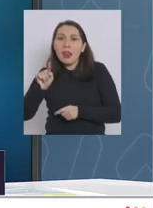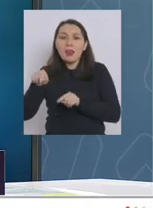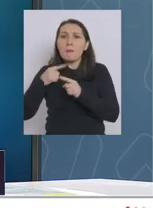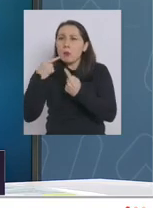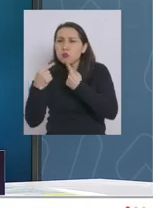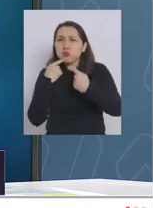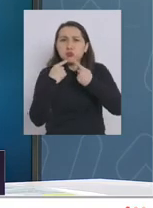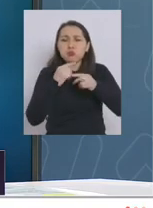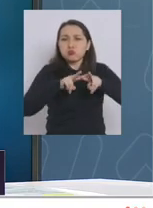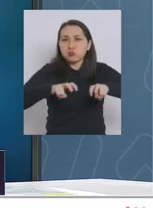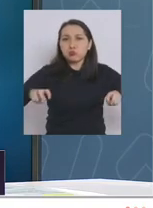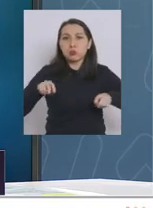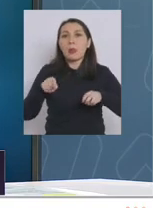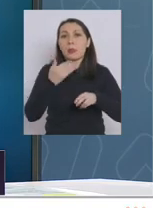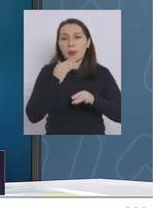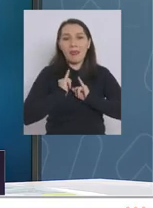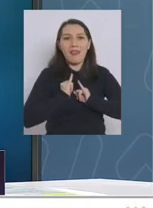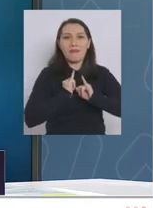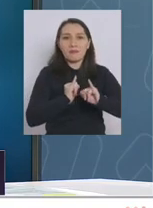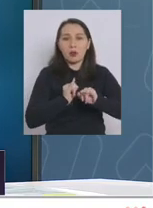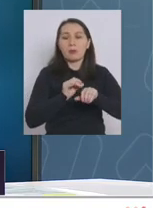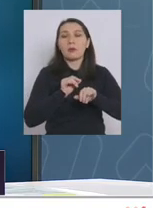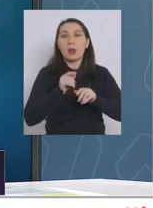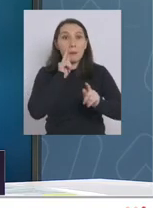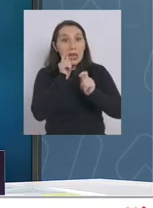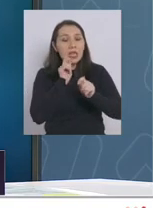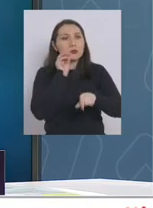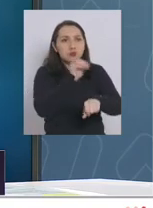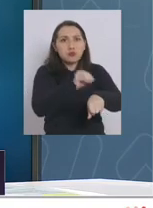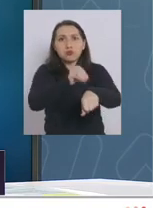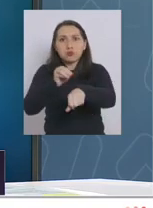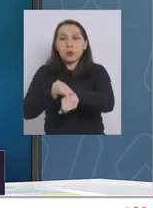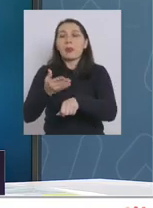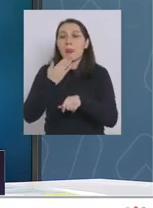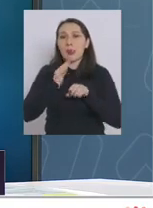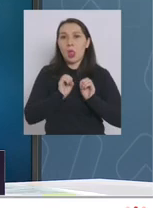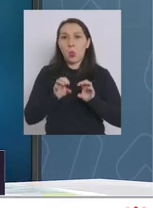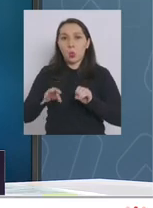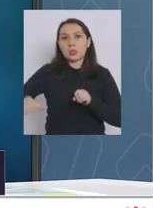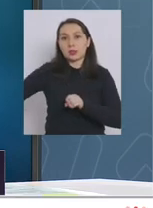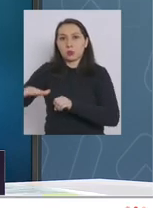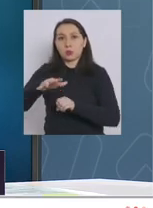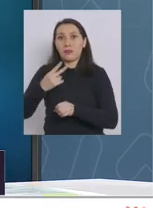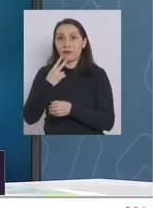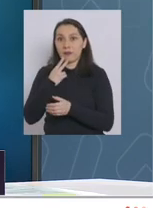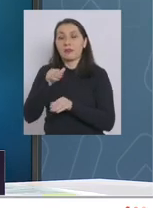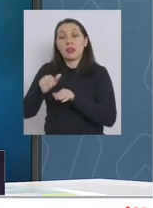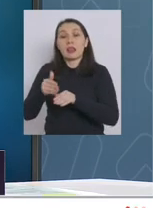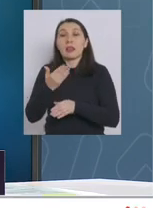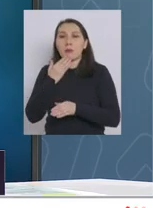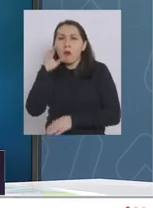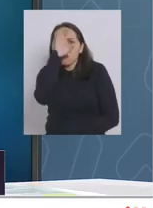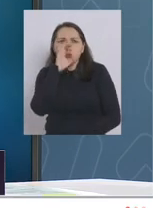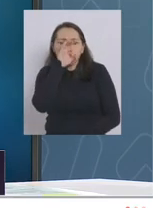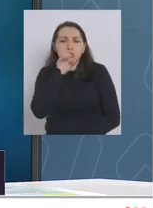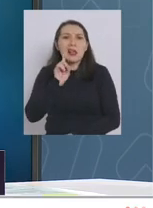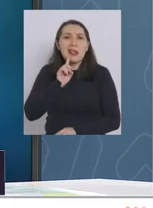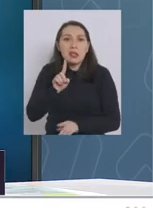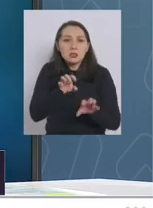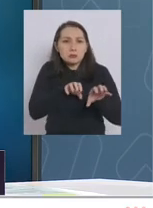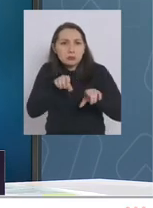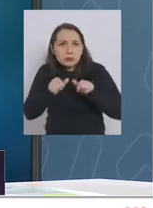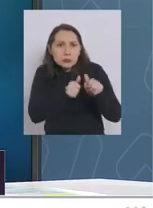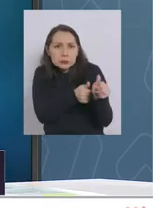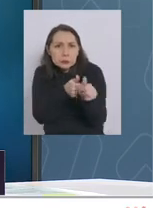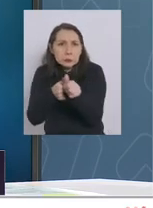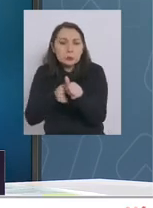tiene que ver con comunicación de riesgo y educación en la zona, realizar búsqueda activa de casos en